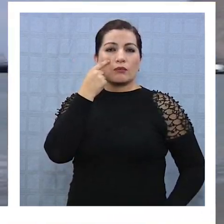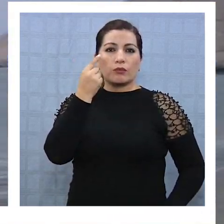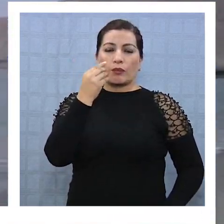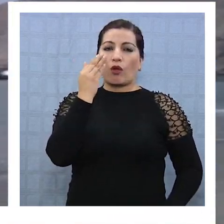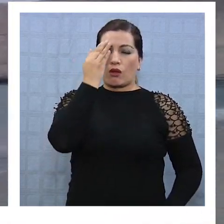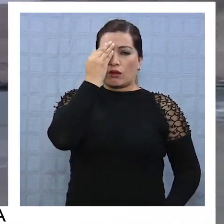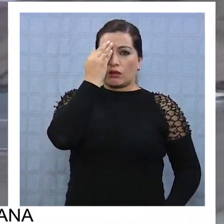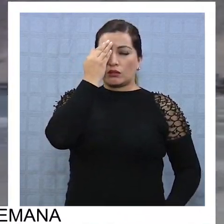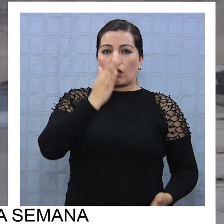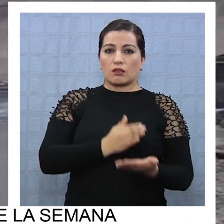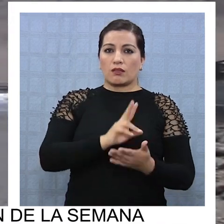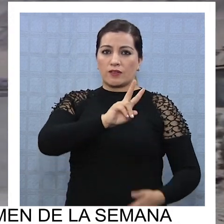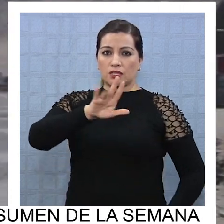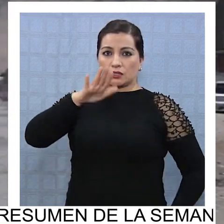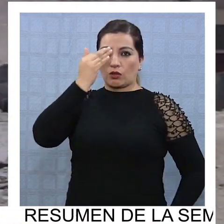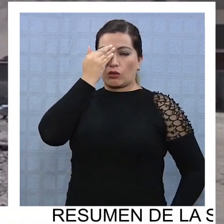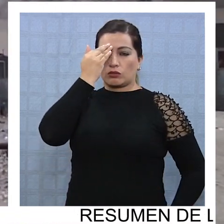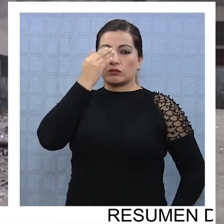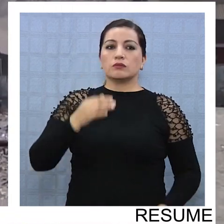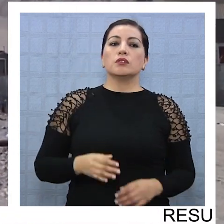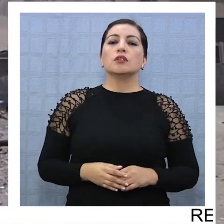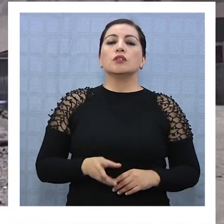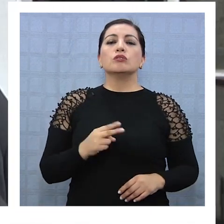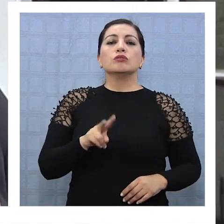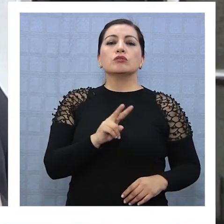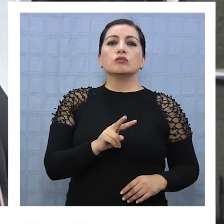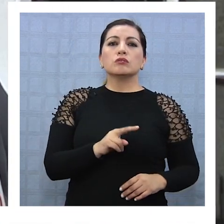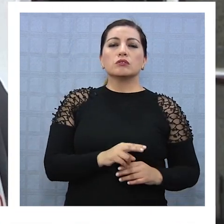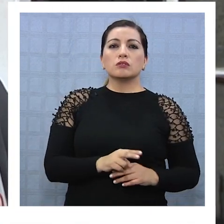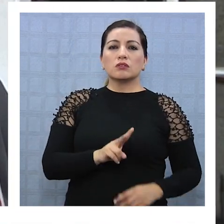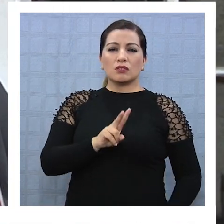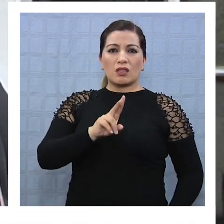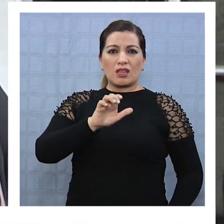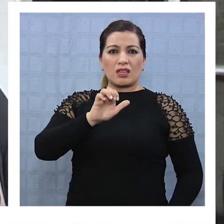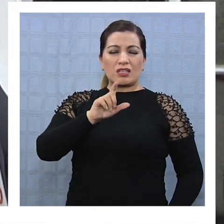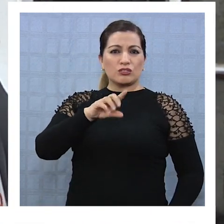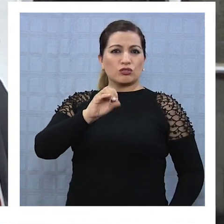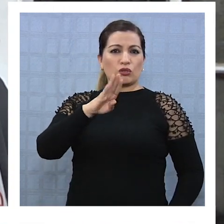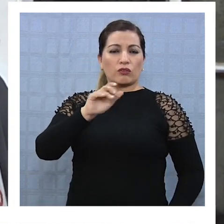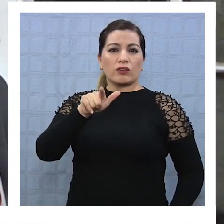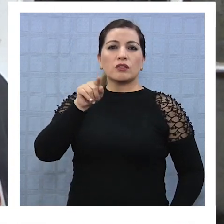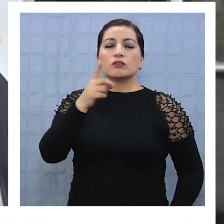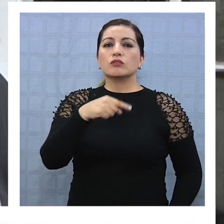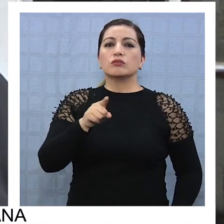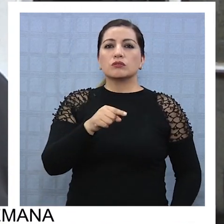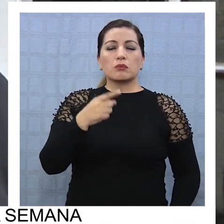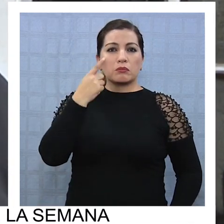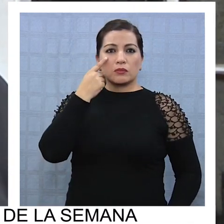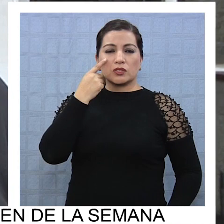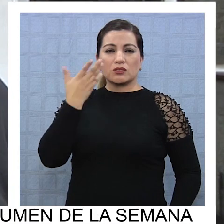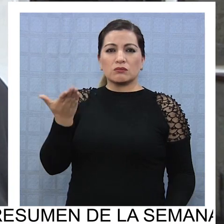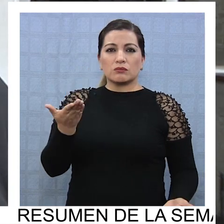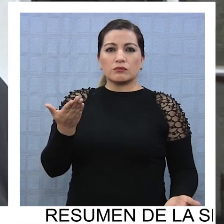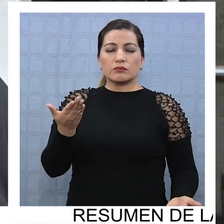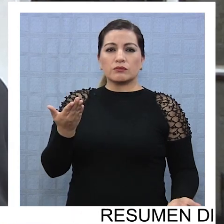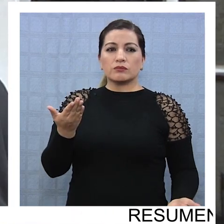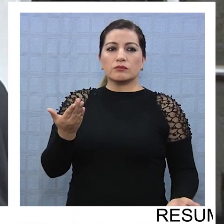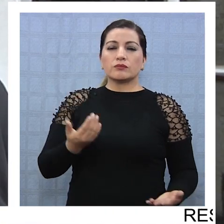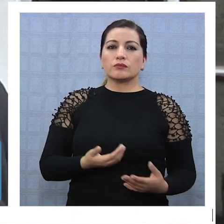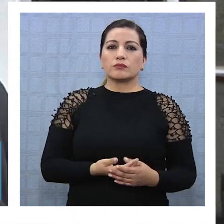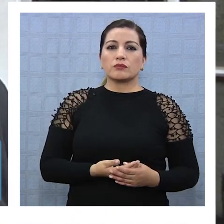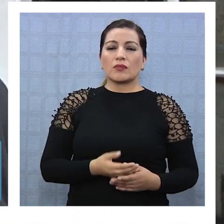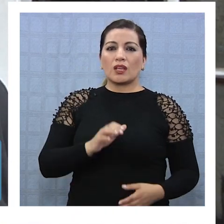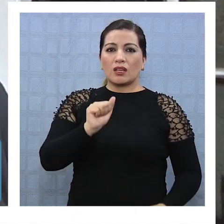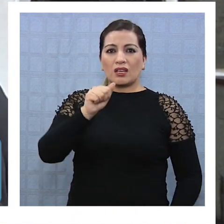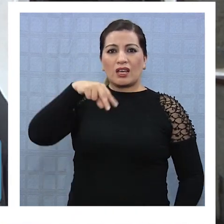tiene como fecha el 25 de agosto. Estamos a puerta de una veda de desove, pero lamentablemente nos encontramos con otro fenómeno,